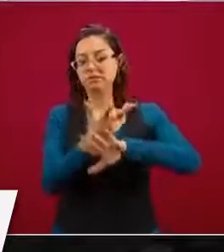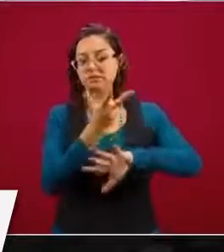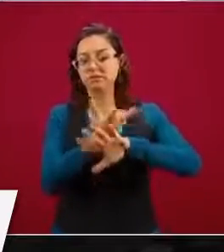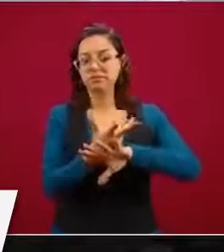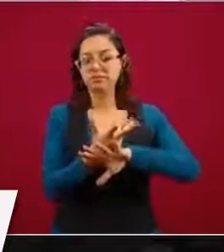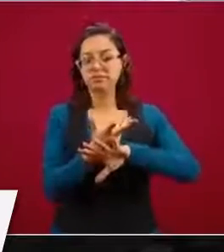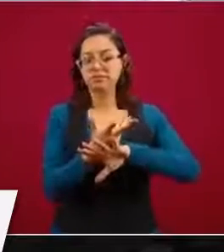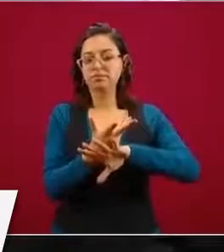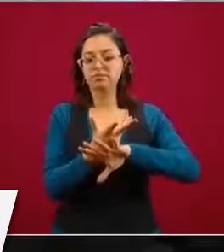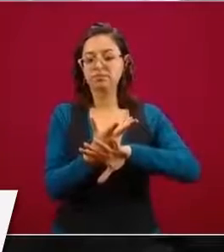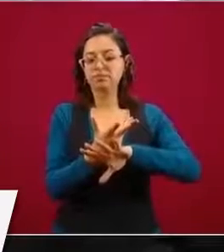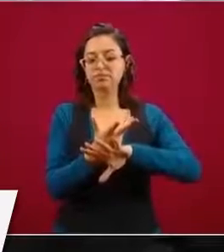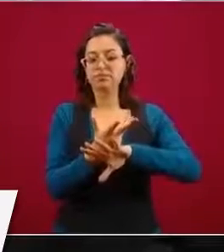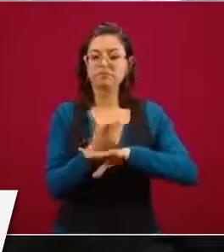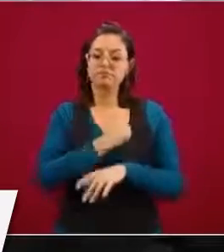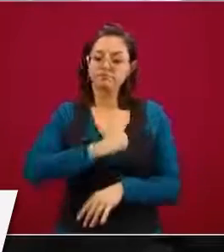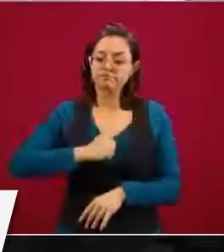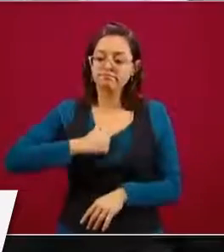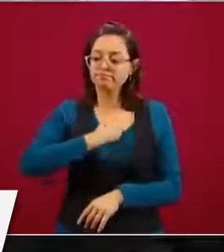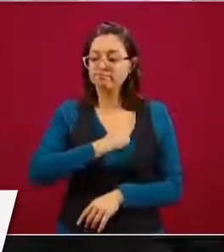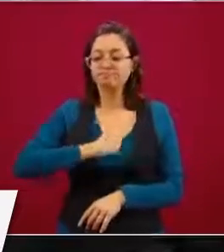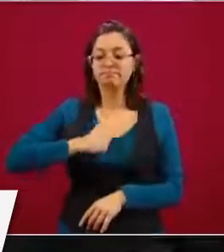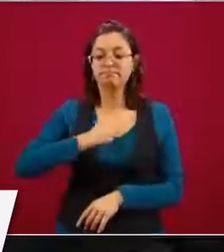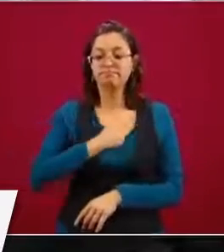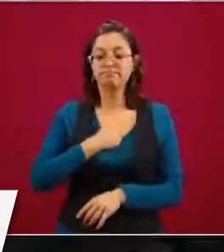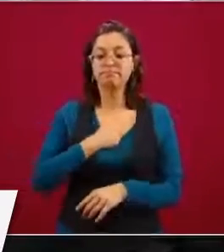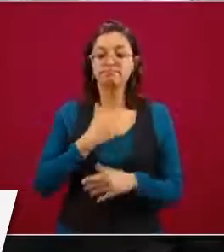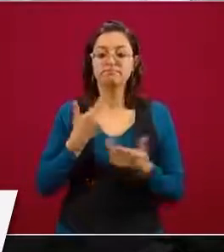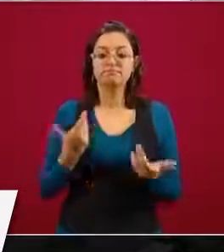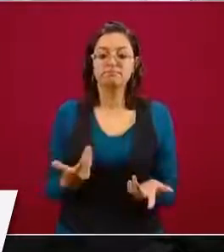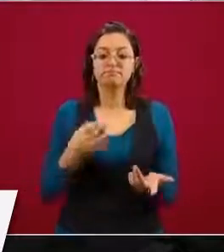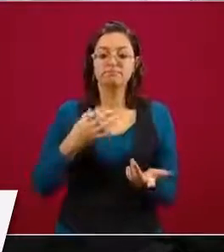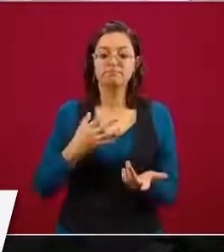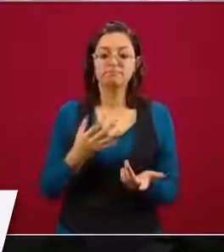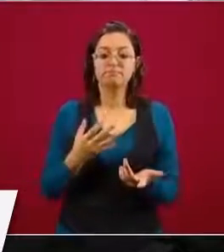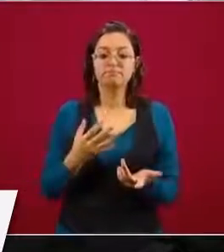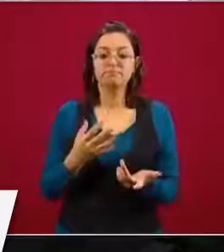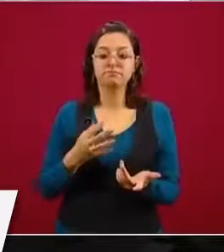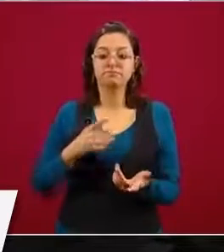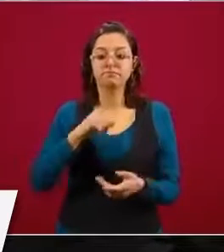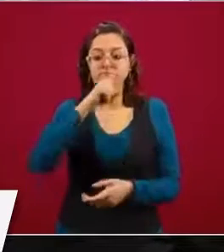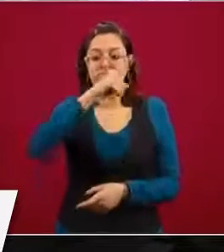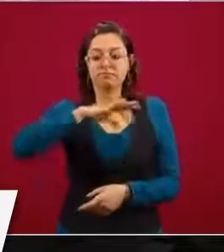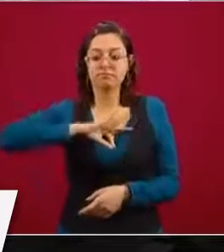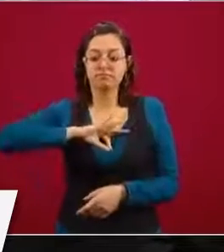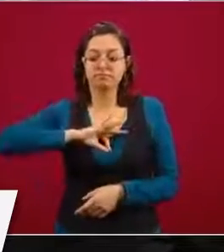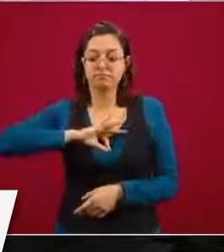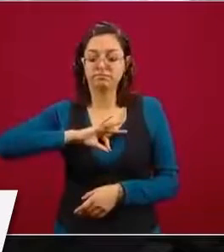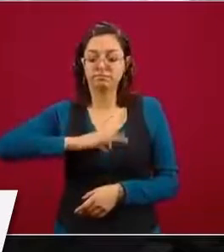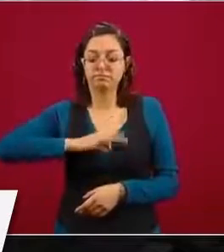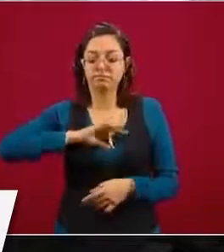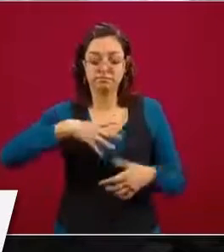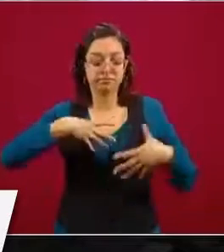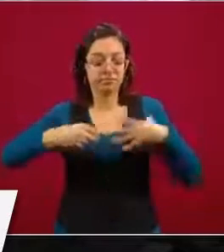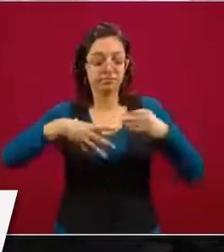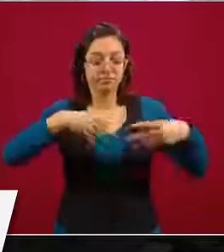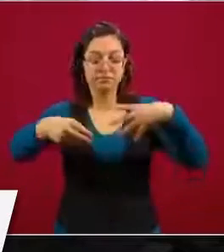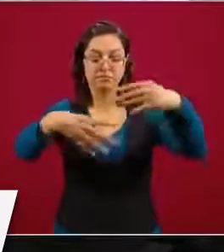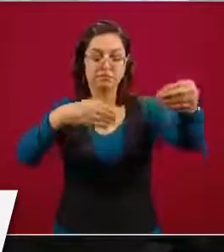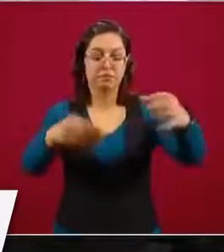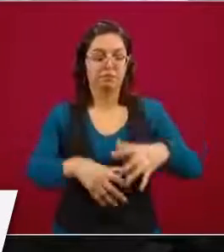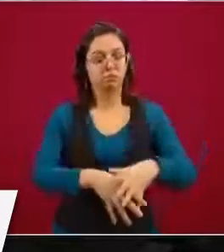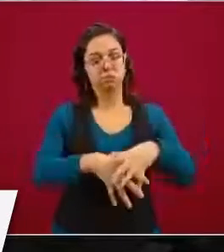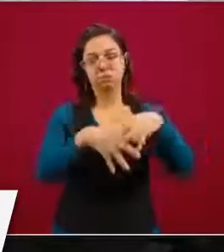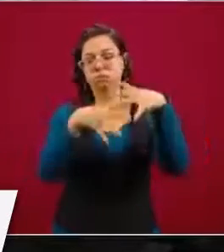algunos días desafortunadamente de ventaja de cuando llegó allá los altos niveles de contagio por COVID